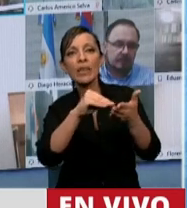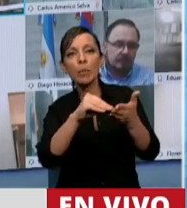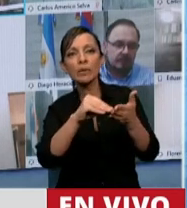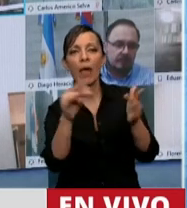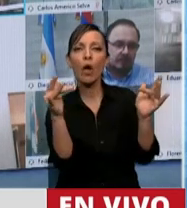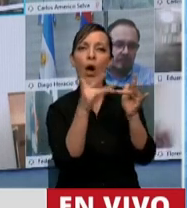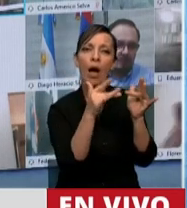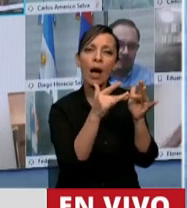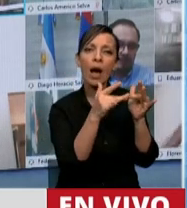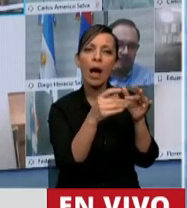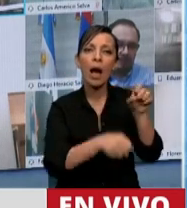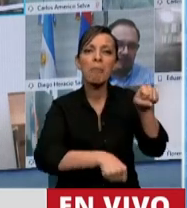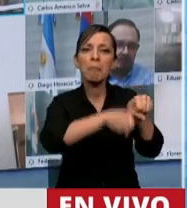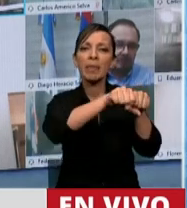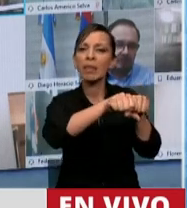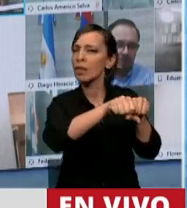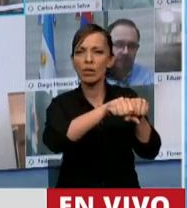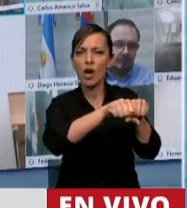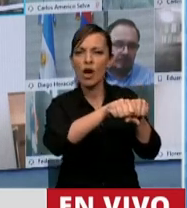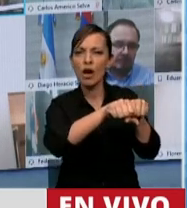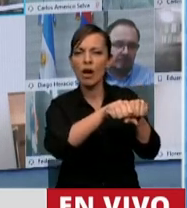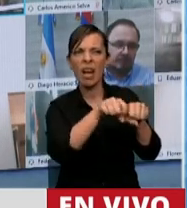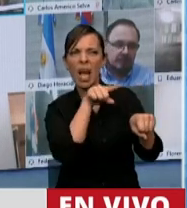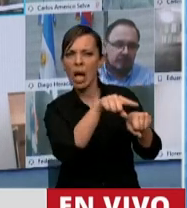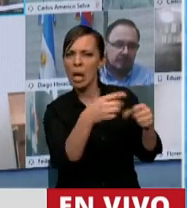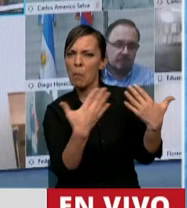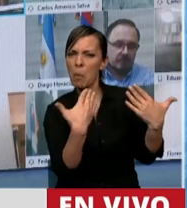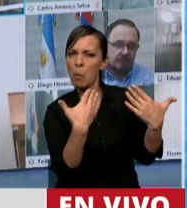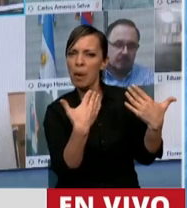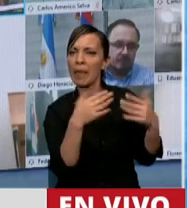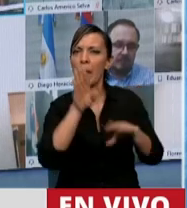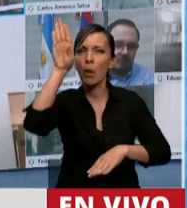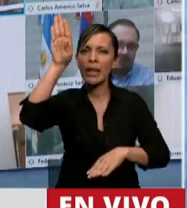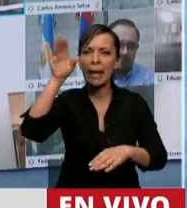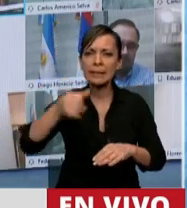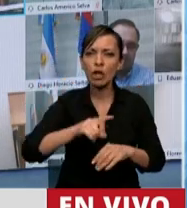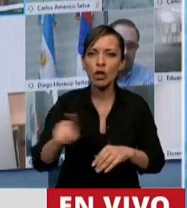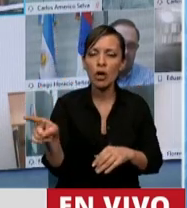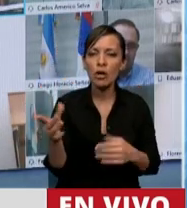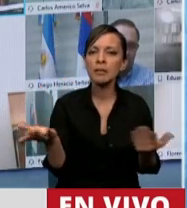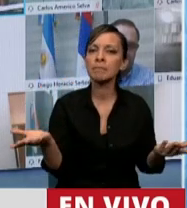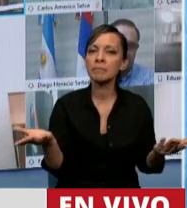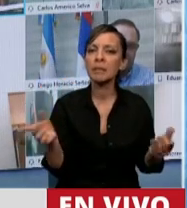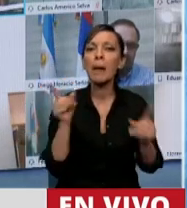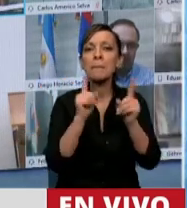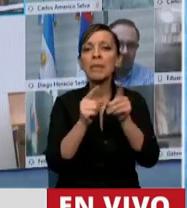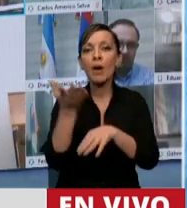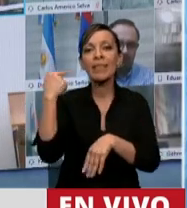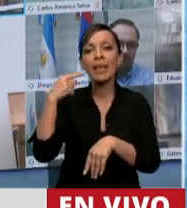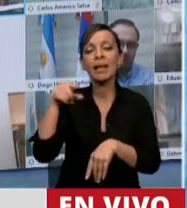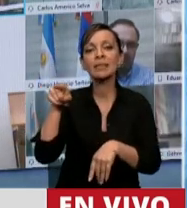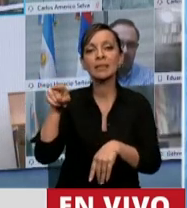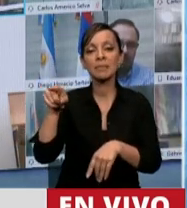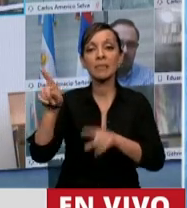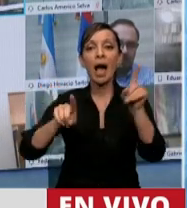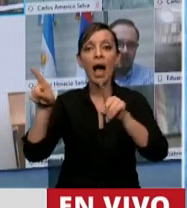Webex y no se había conectado al BPN podía hacer sentir su voto o no. Lo vimos acá cuando a algunos